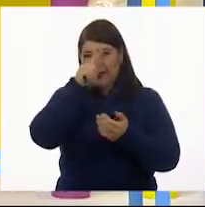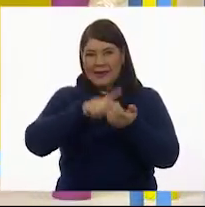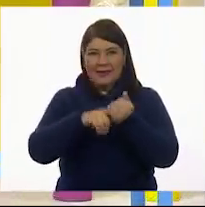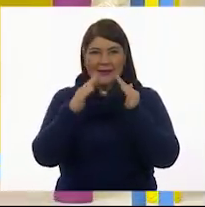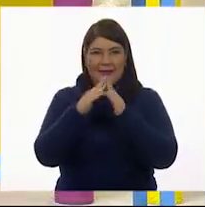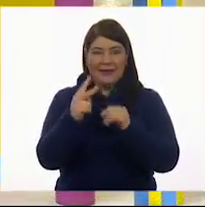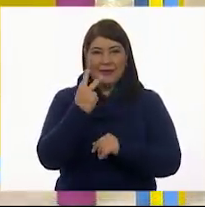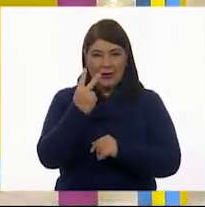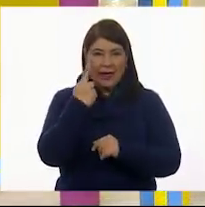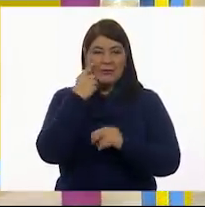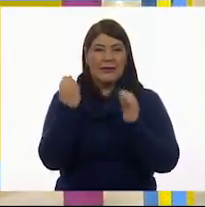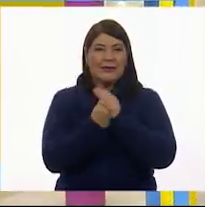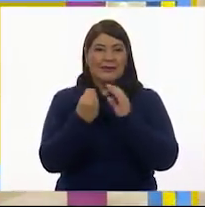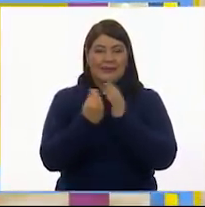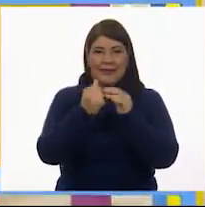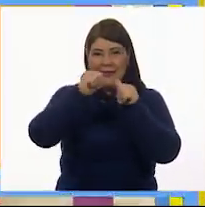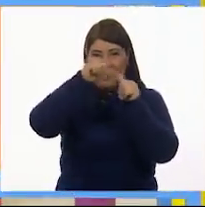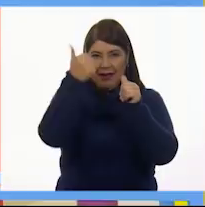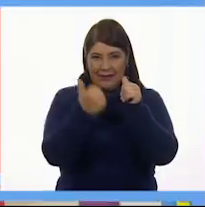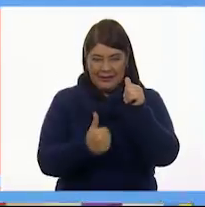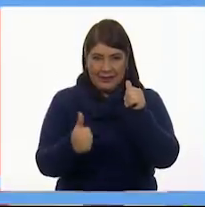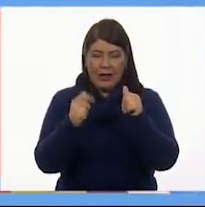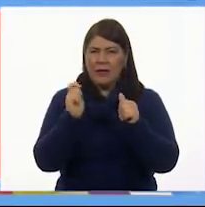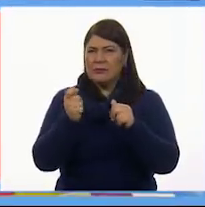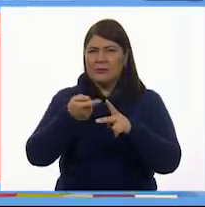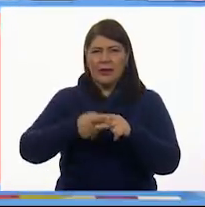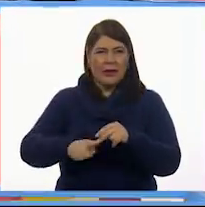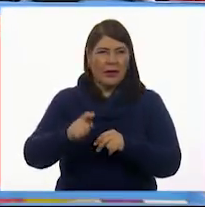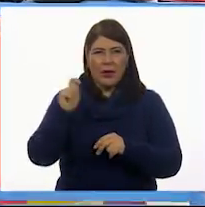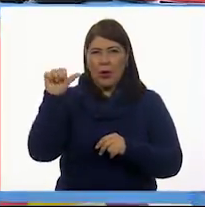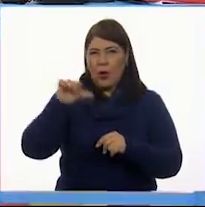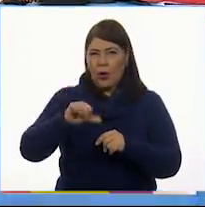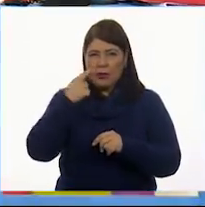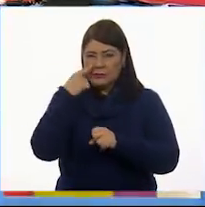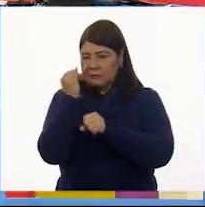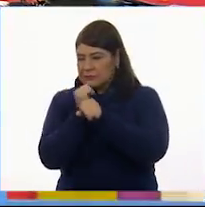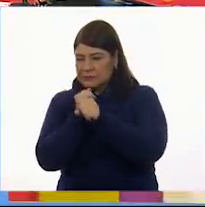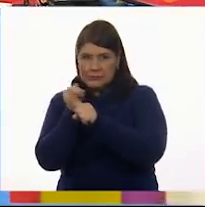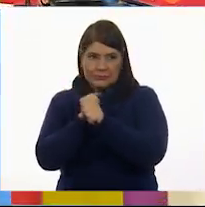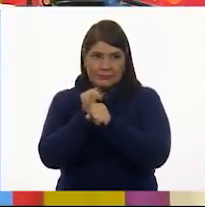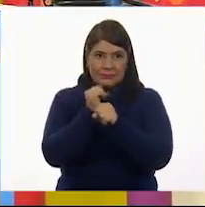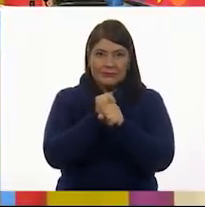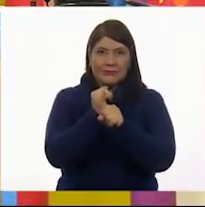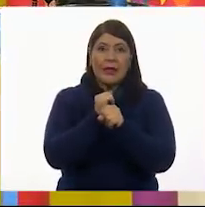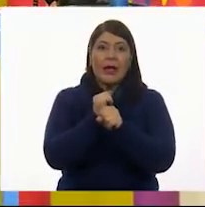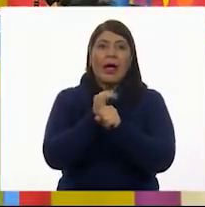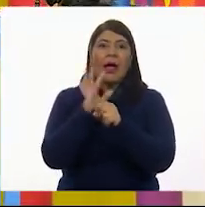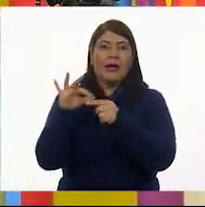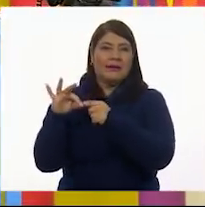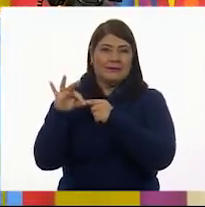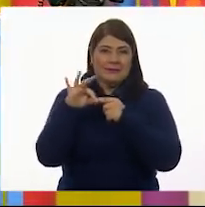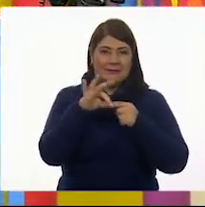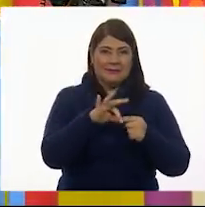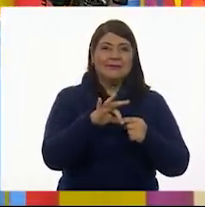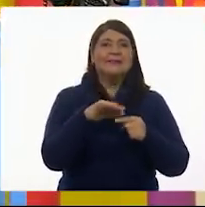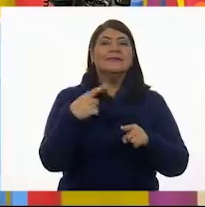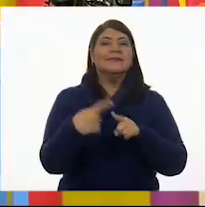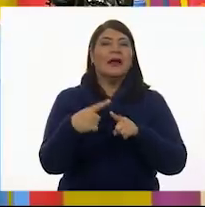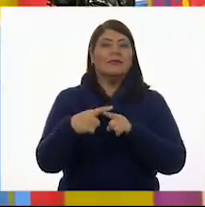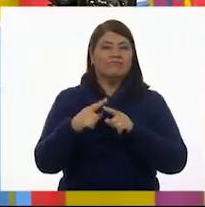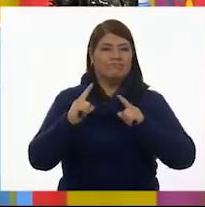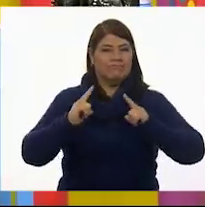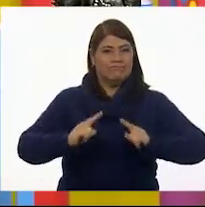la asignatura de Artes. Y para comenzar con esta investigación, ya está aquí nuestro agente